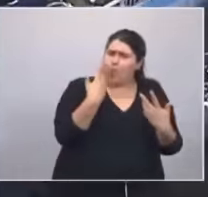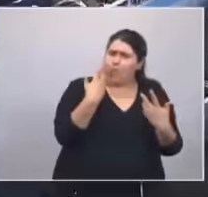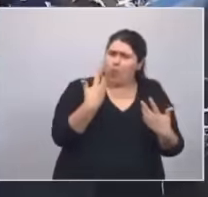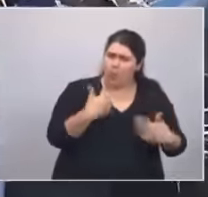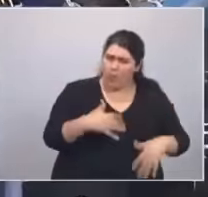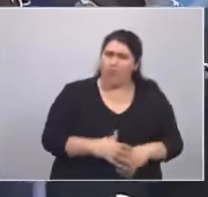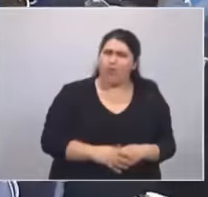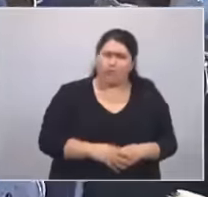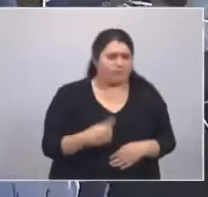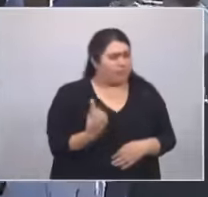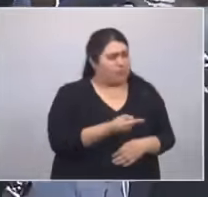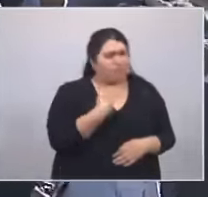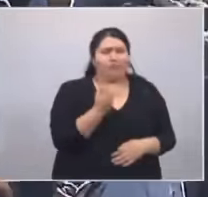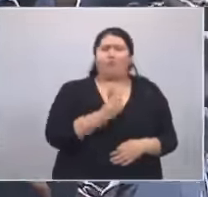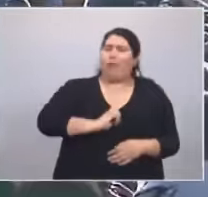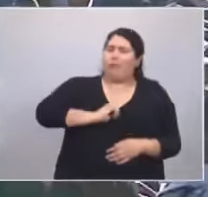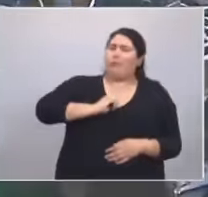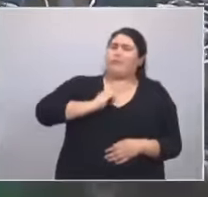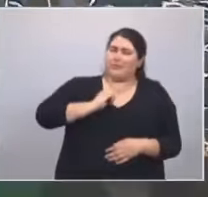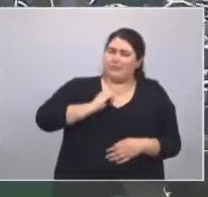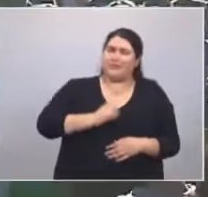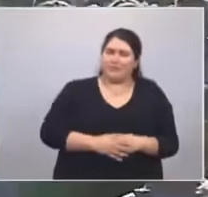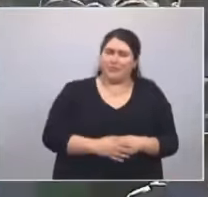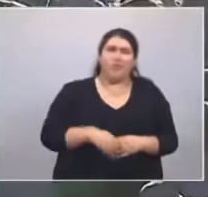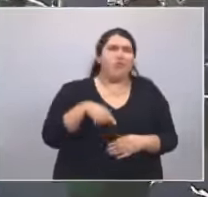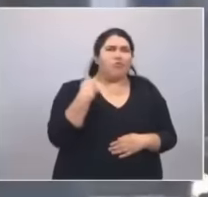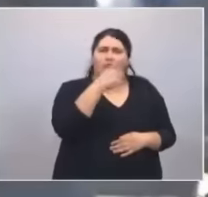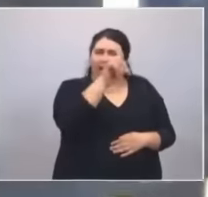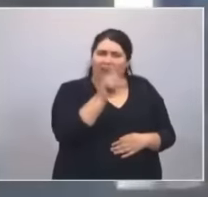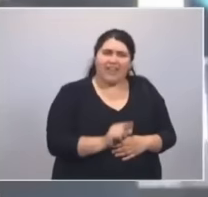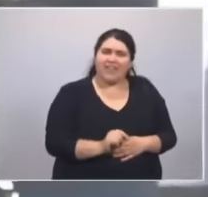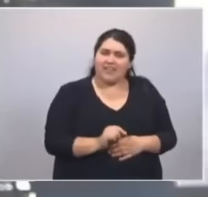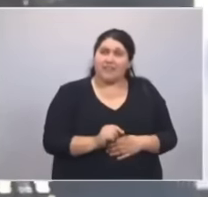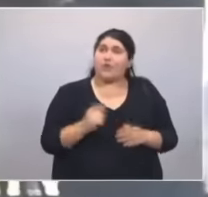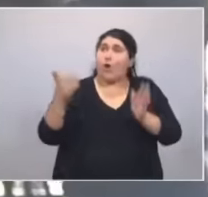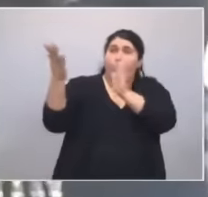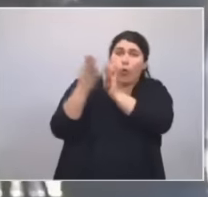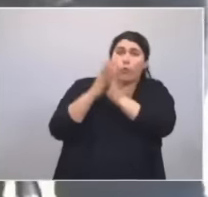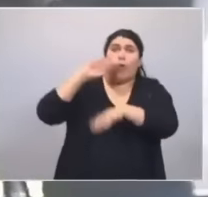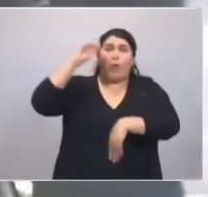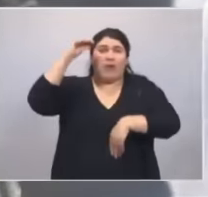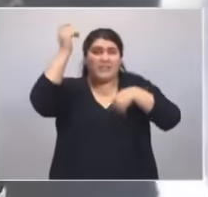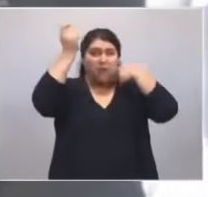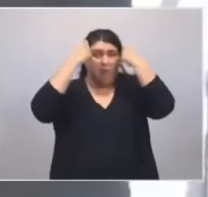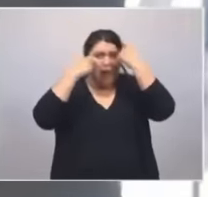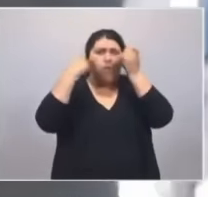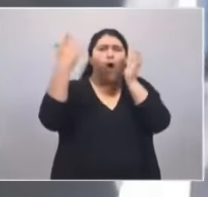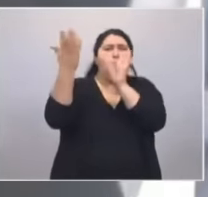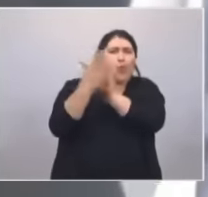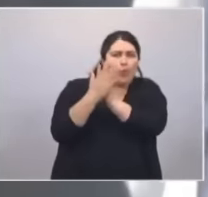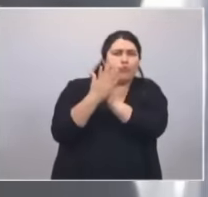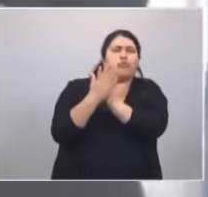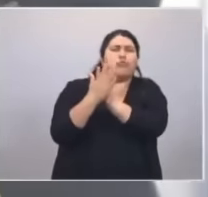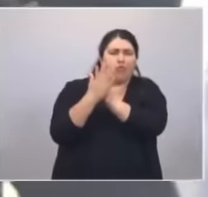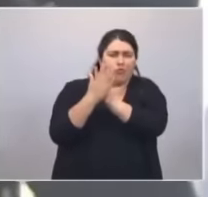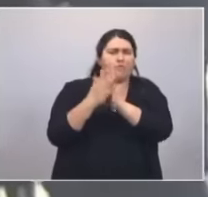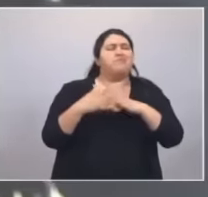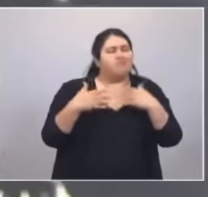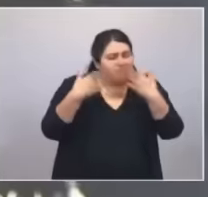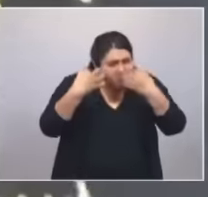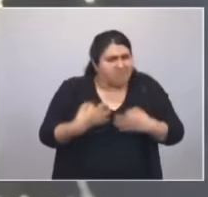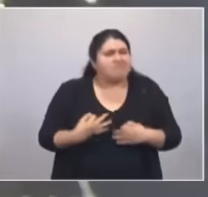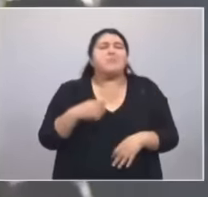Estamos orgullosos de ser un país que junto con Brasil y Paraguay, produce el